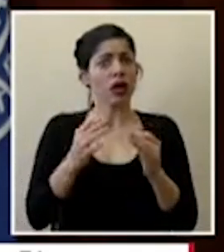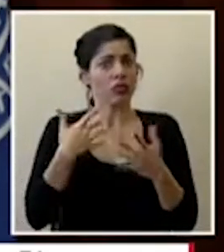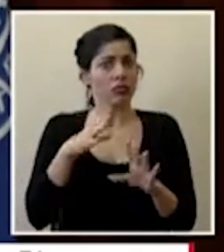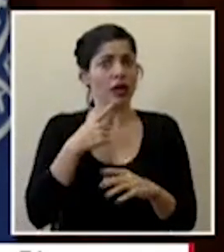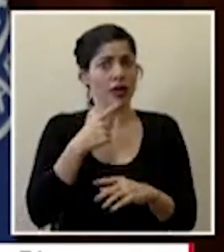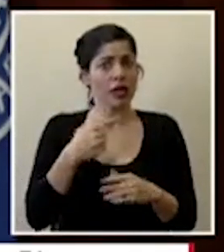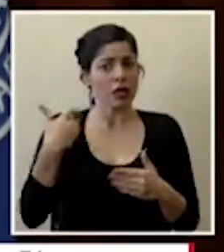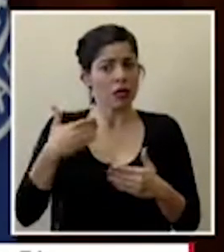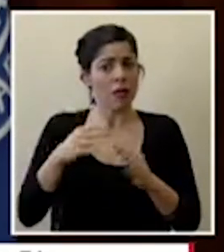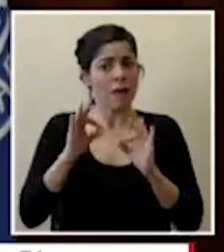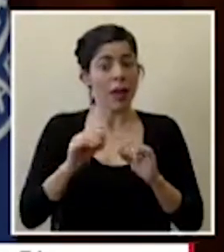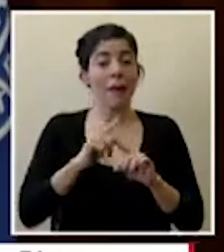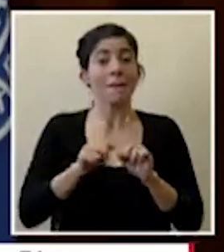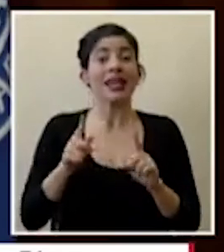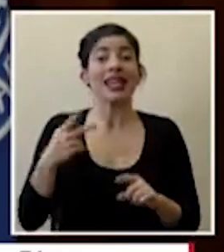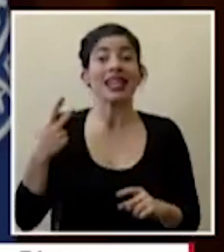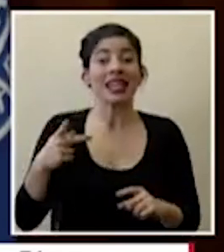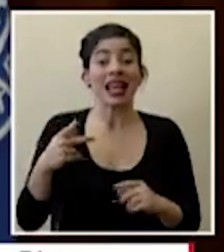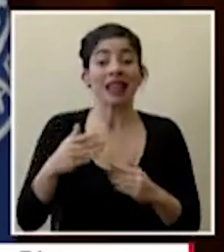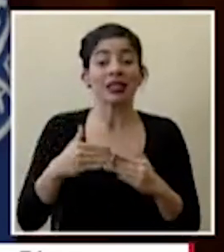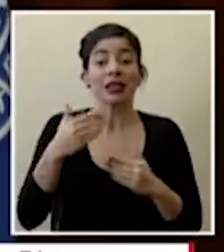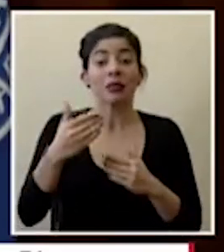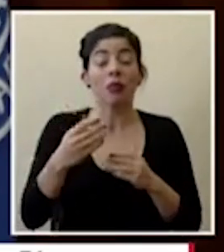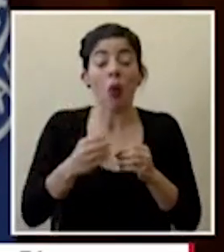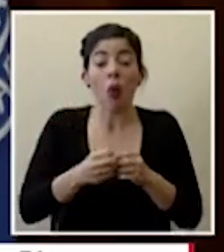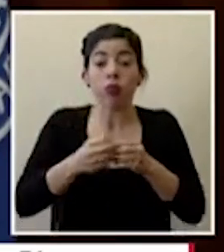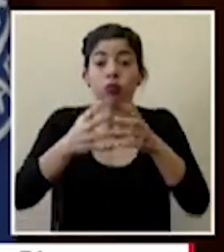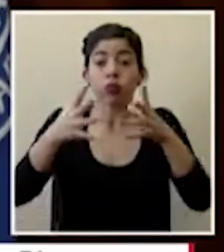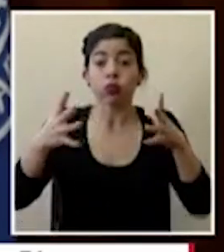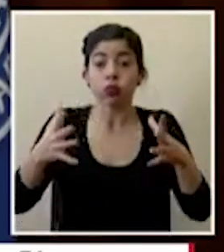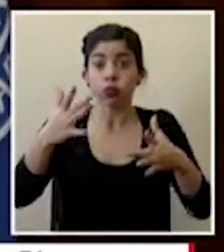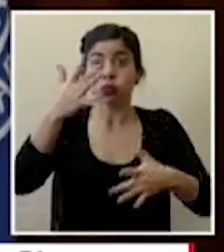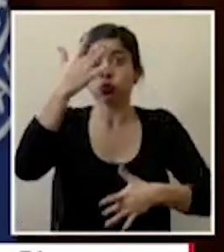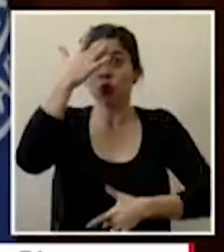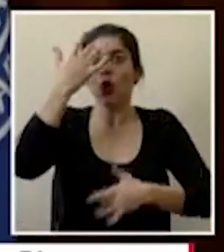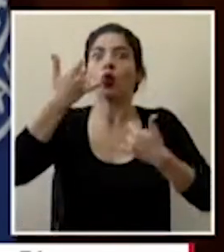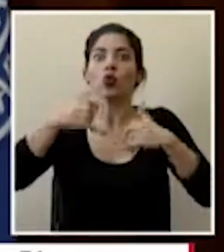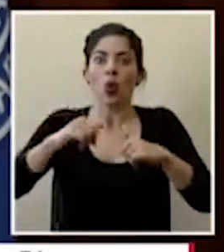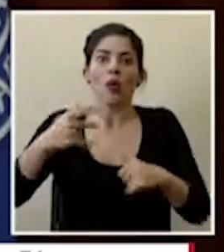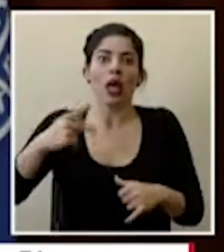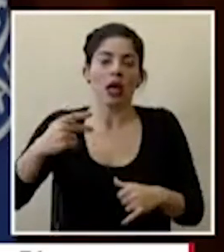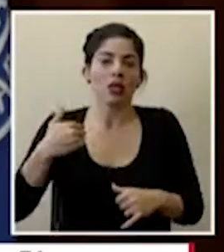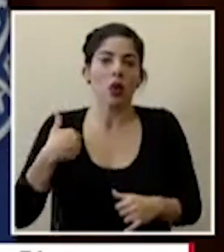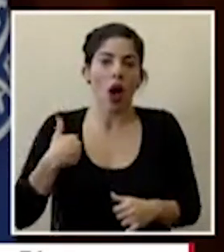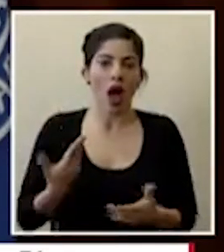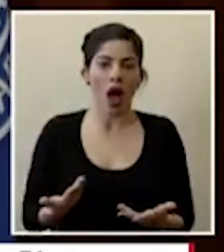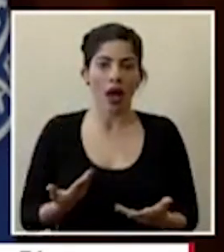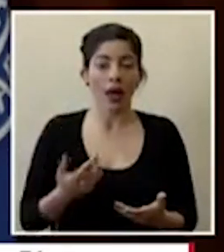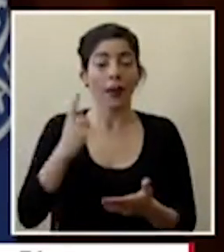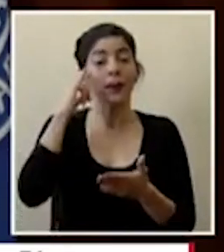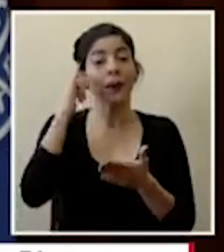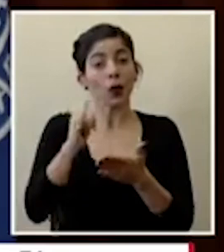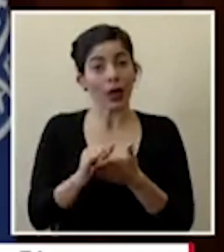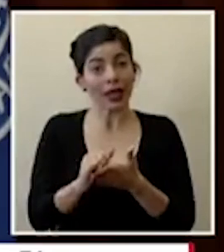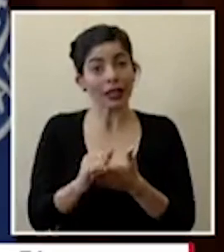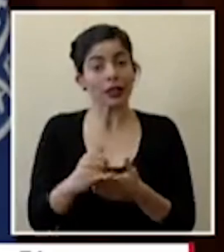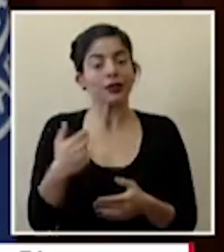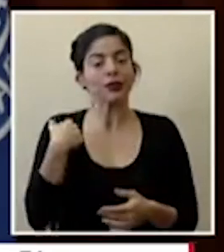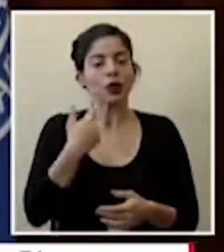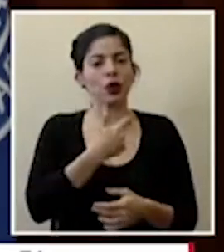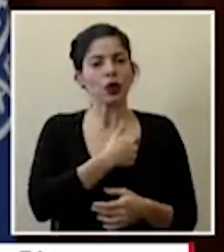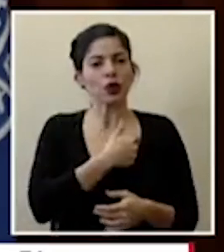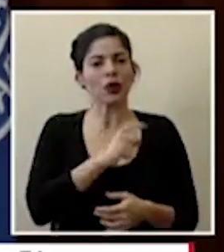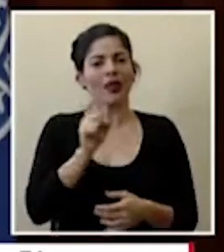pero el riesgo de que tengamos una ola un aumento súbito de casos todavía está latente y en ese sentido tenemos que